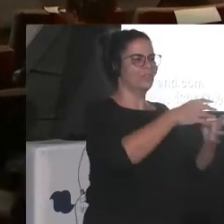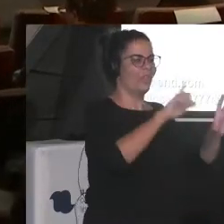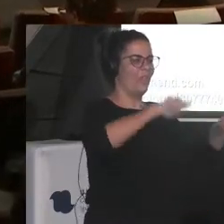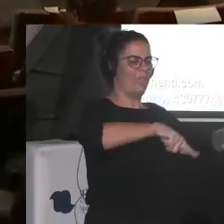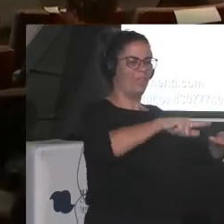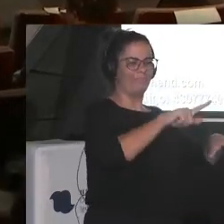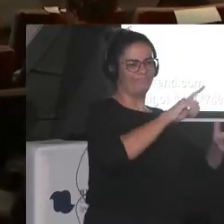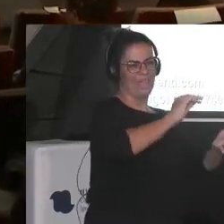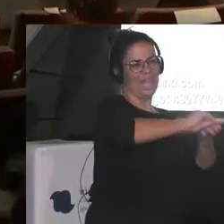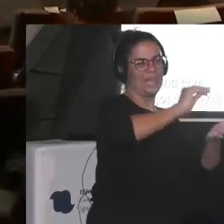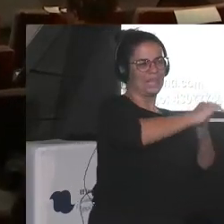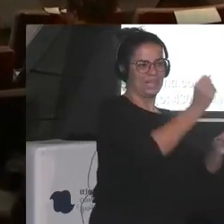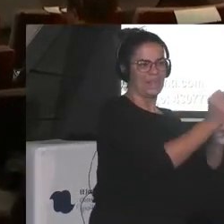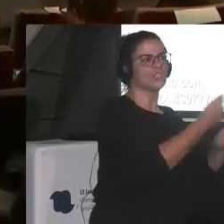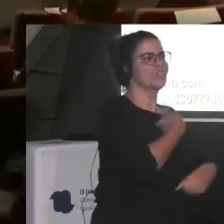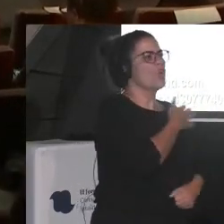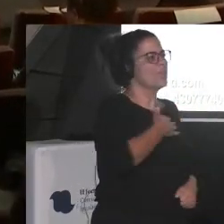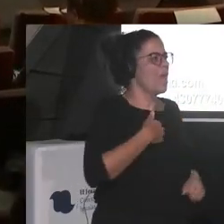qué queremos escribir